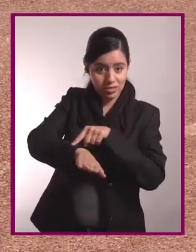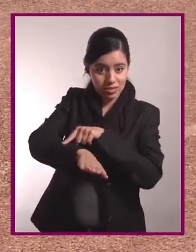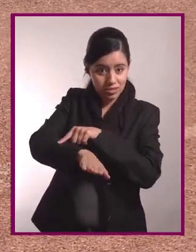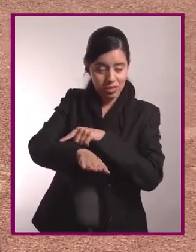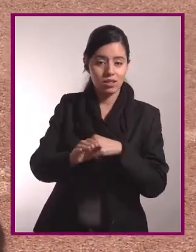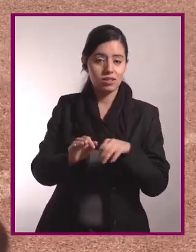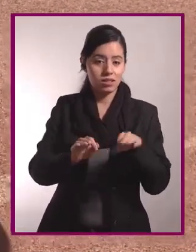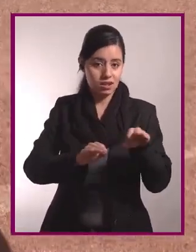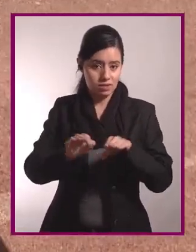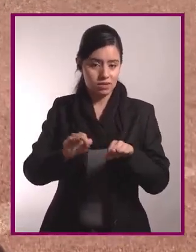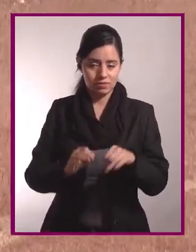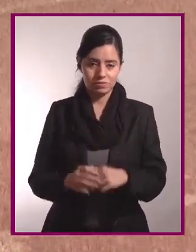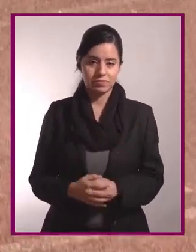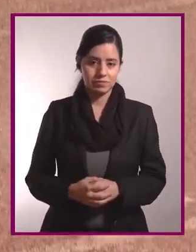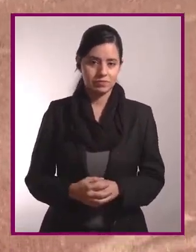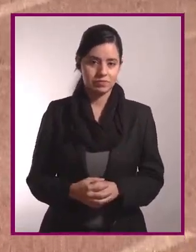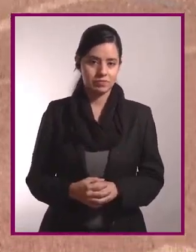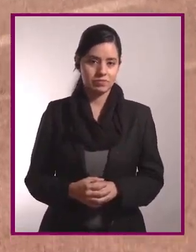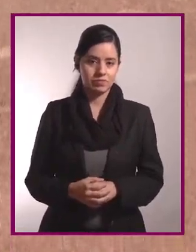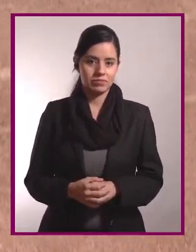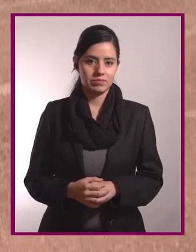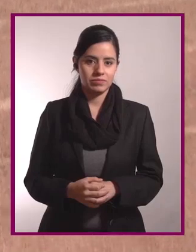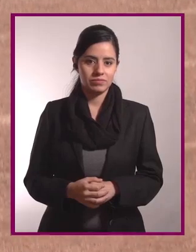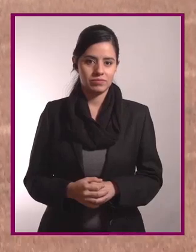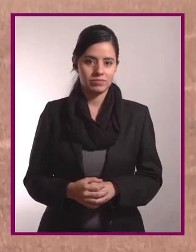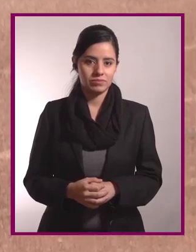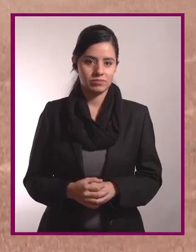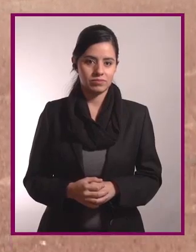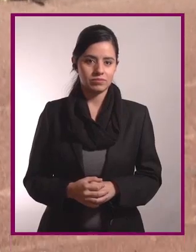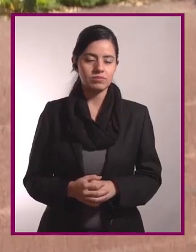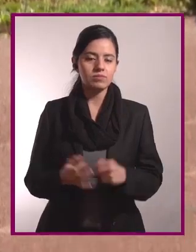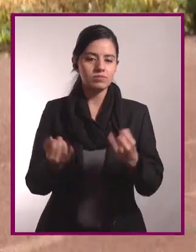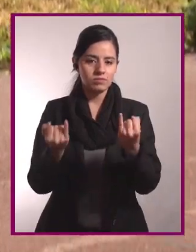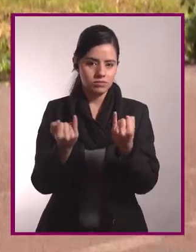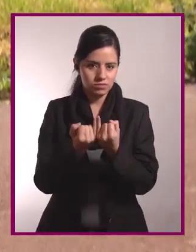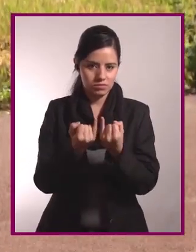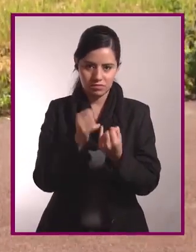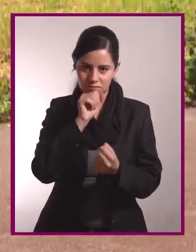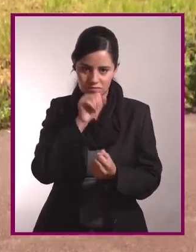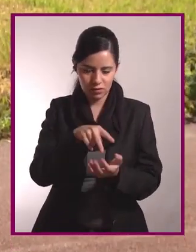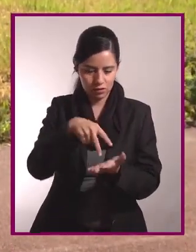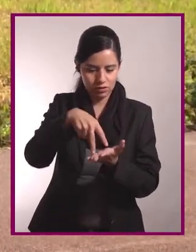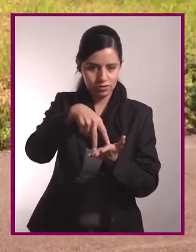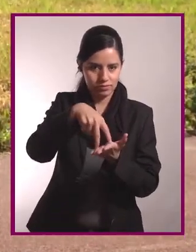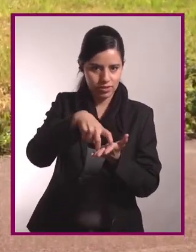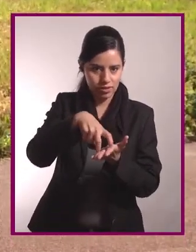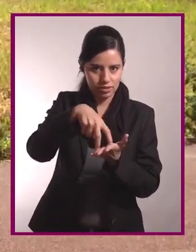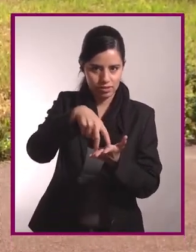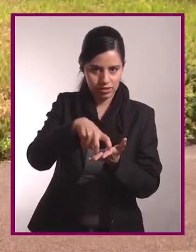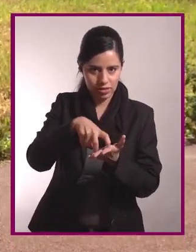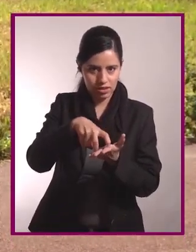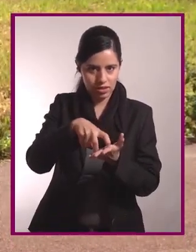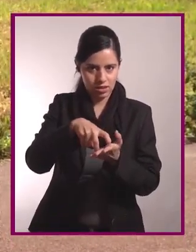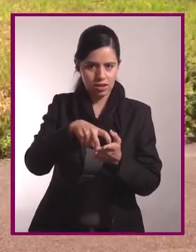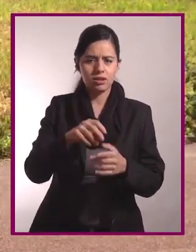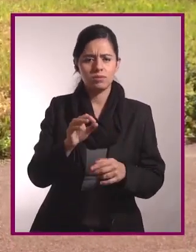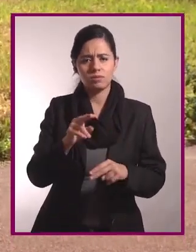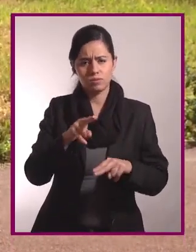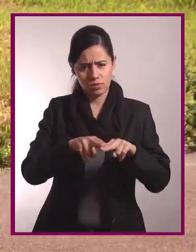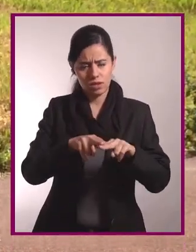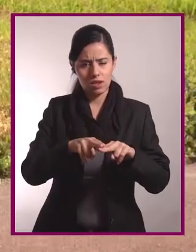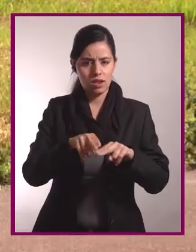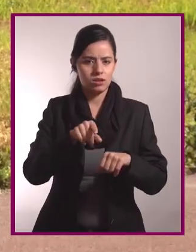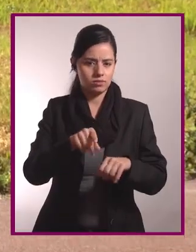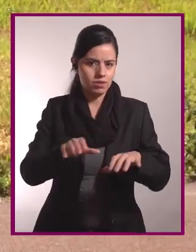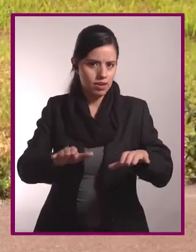basto interno y el aductor. Igual, empezamos con media sentadilla,